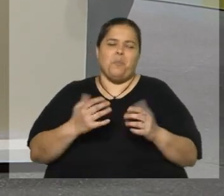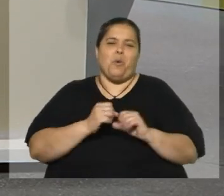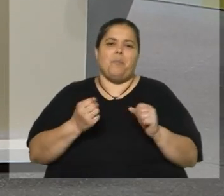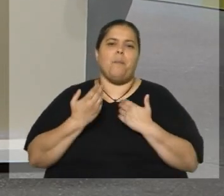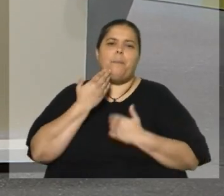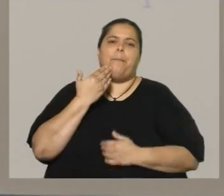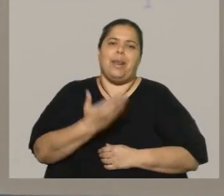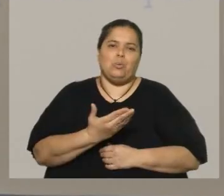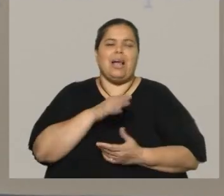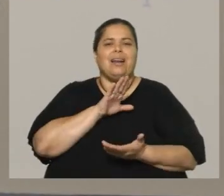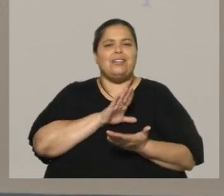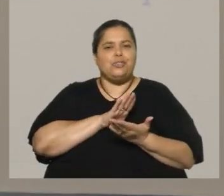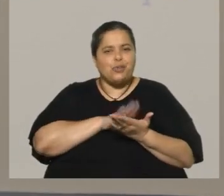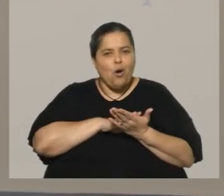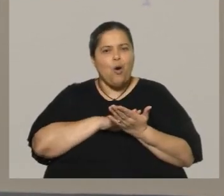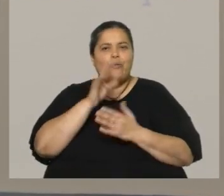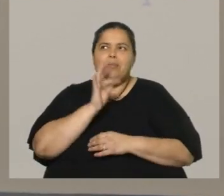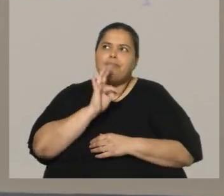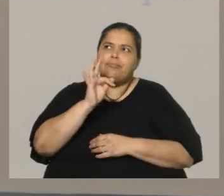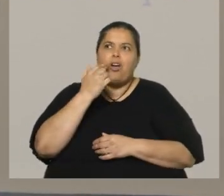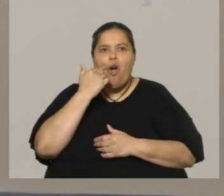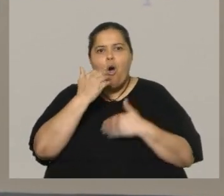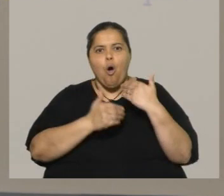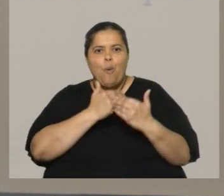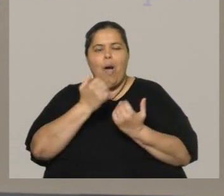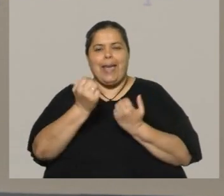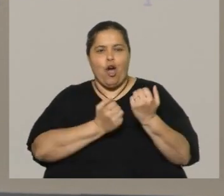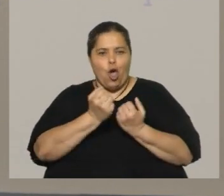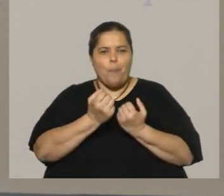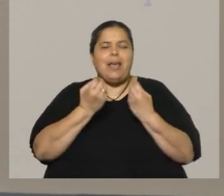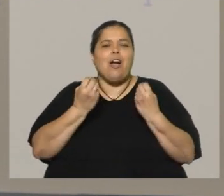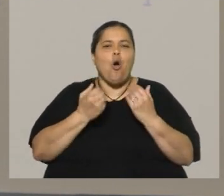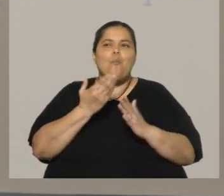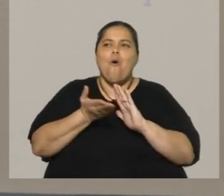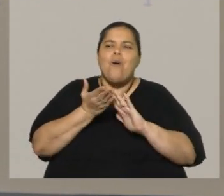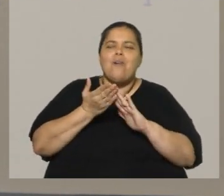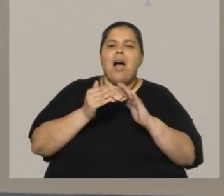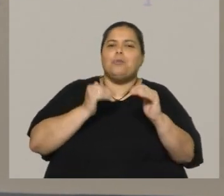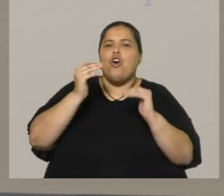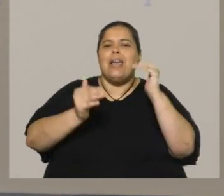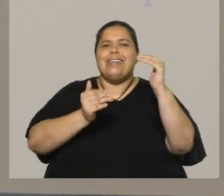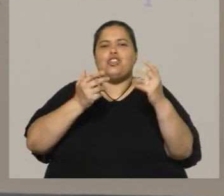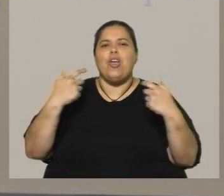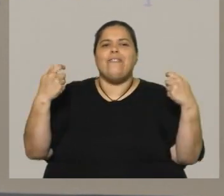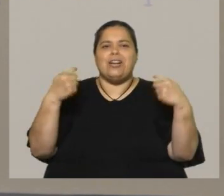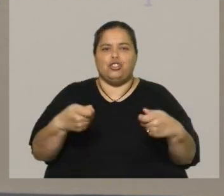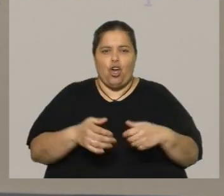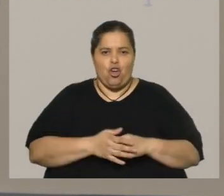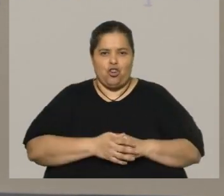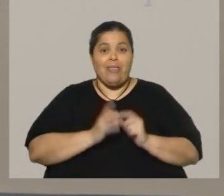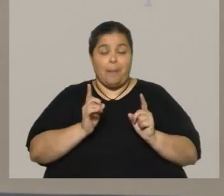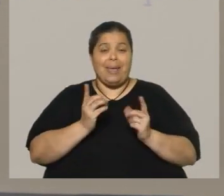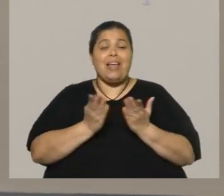proyecciones económicas, sobre cómo va a evolucionar la inversión, la inflación, los propios estudios que hacen en Ceres.